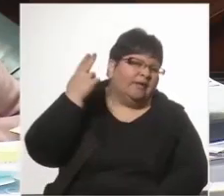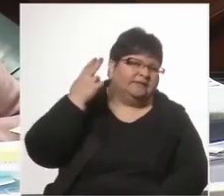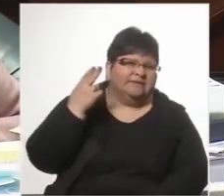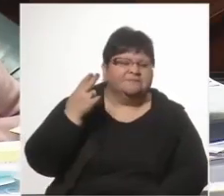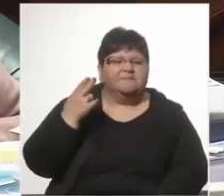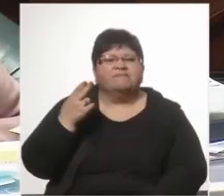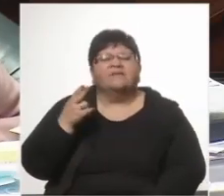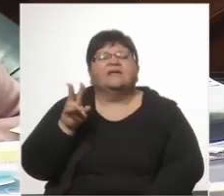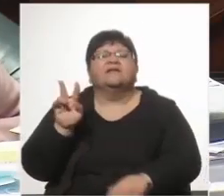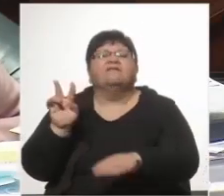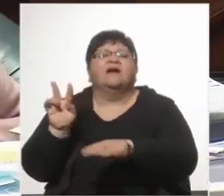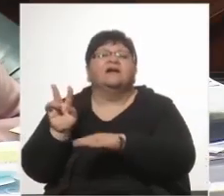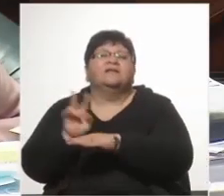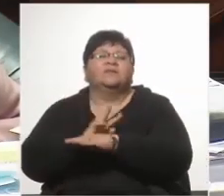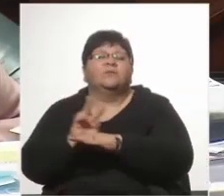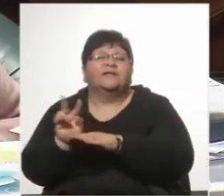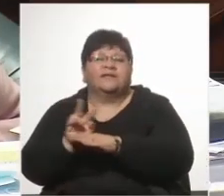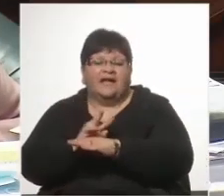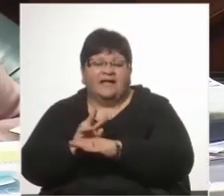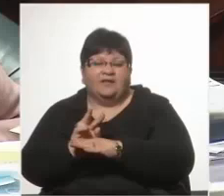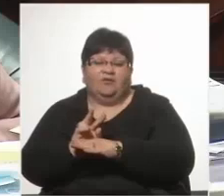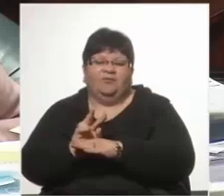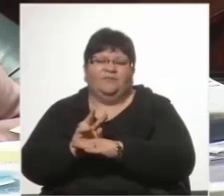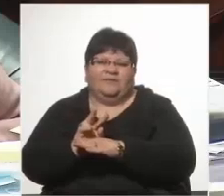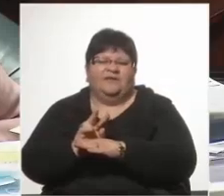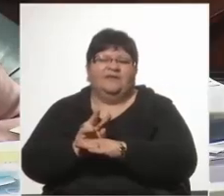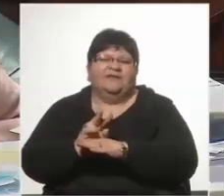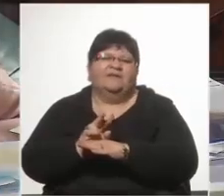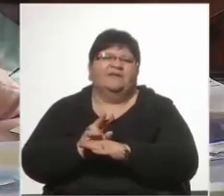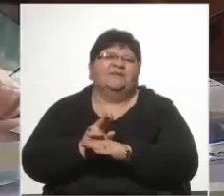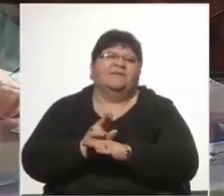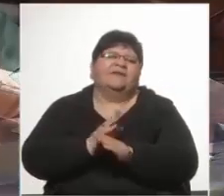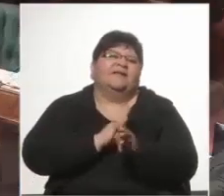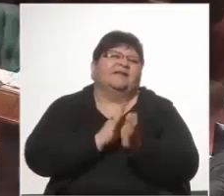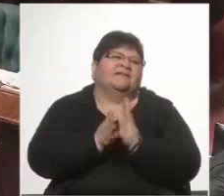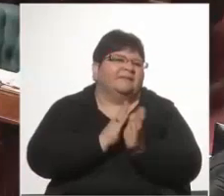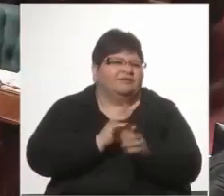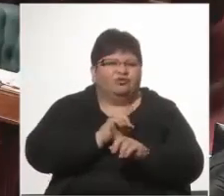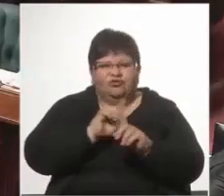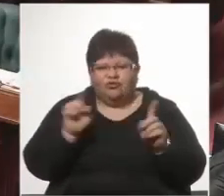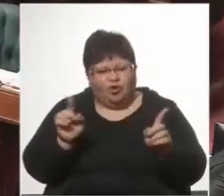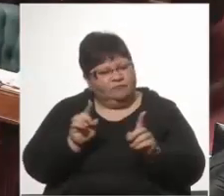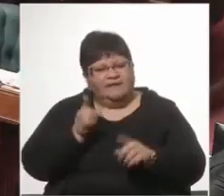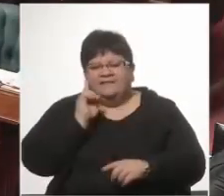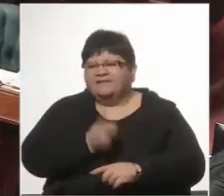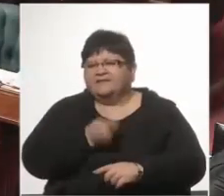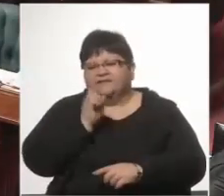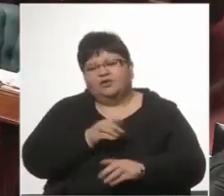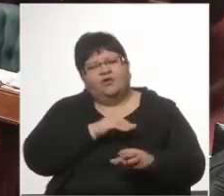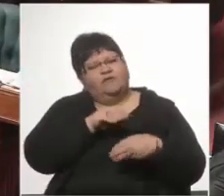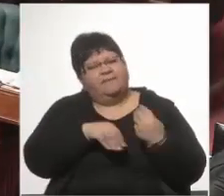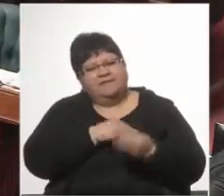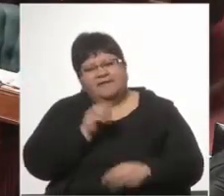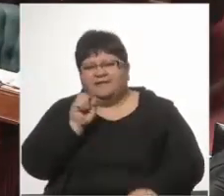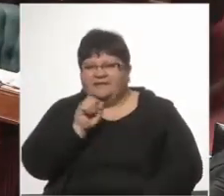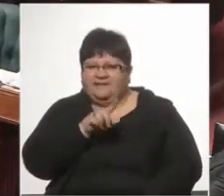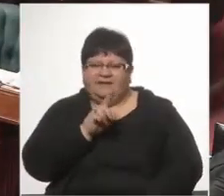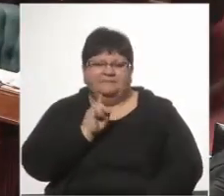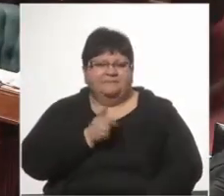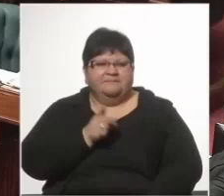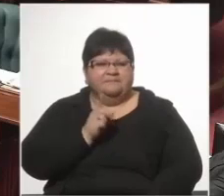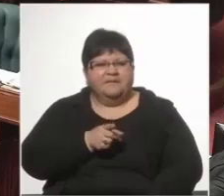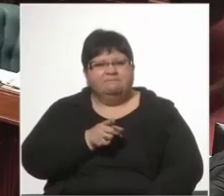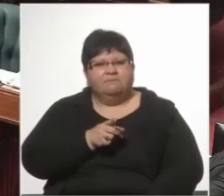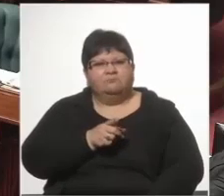paliativos porque ya se había decidido no continuar con el tratamiento. Lo había decidido él y lo había decidido su familia, según dicen los